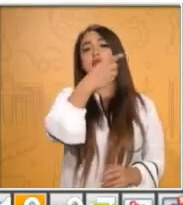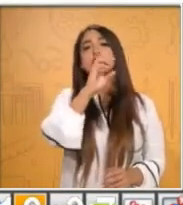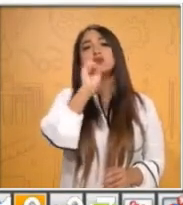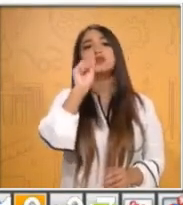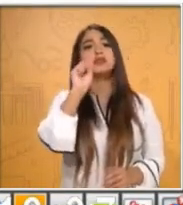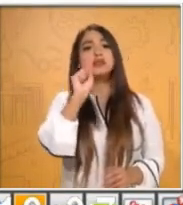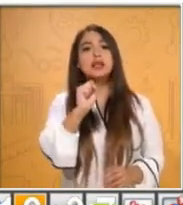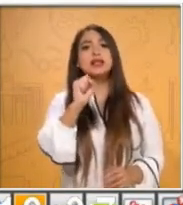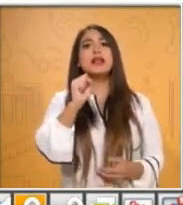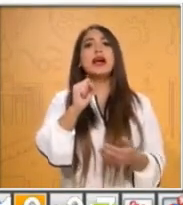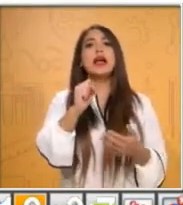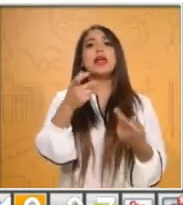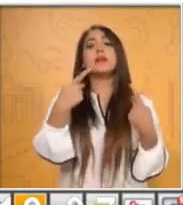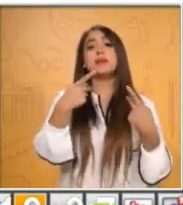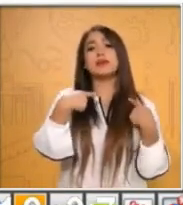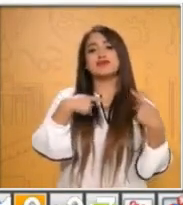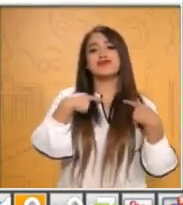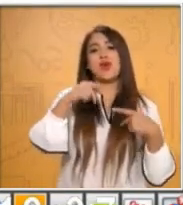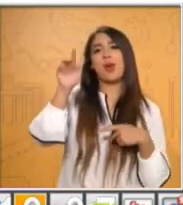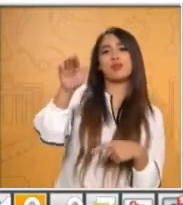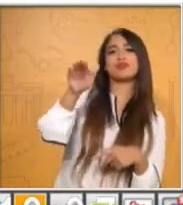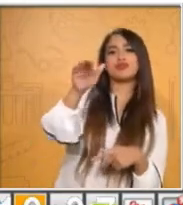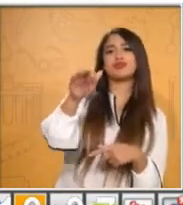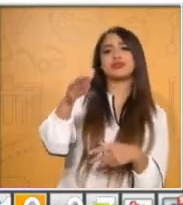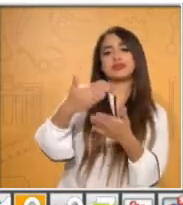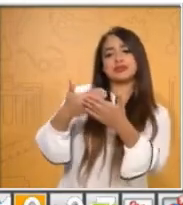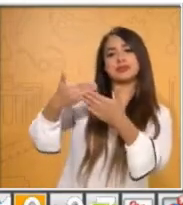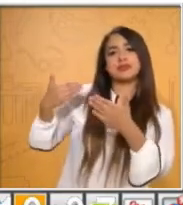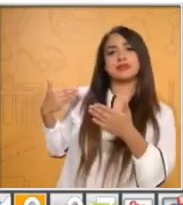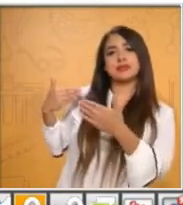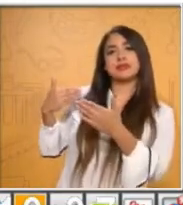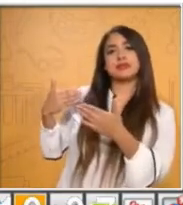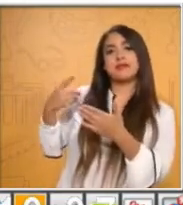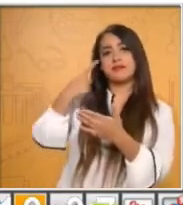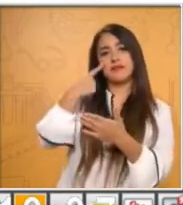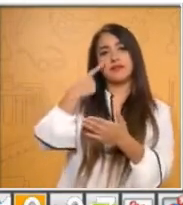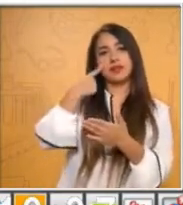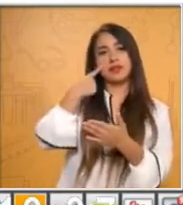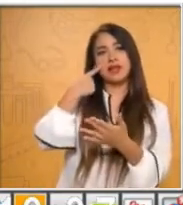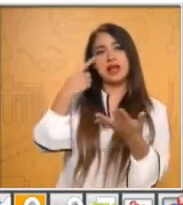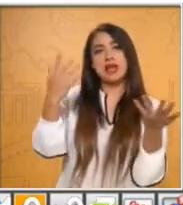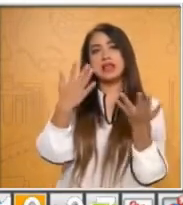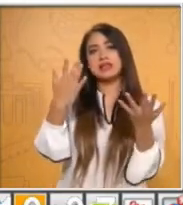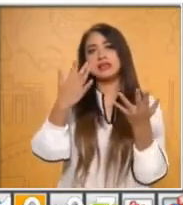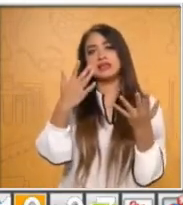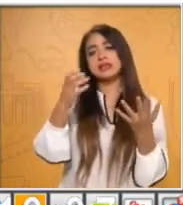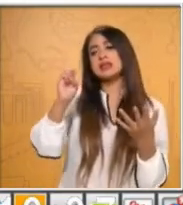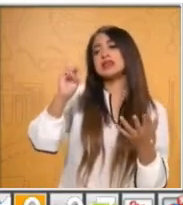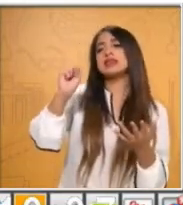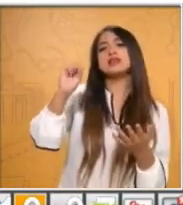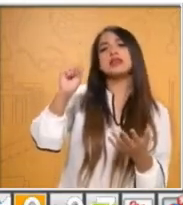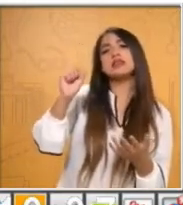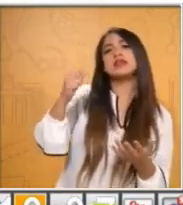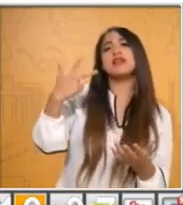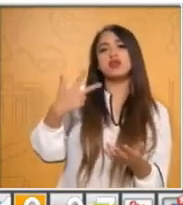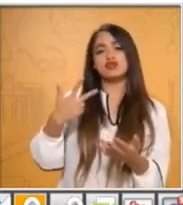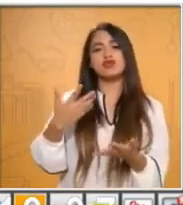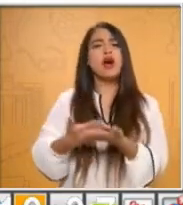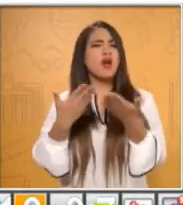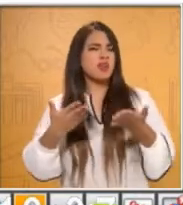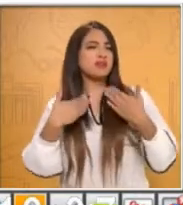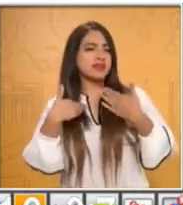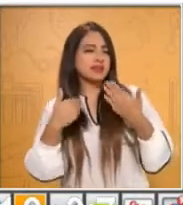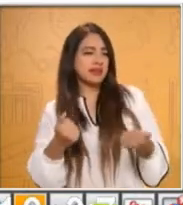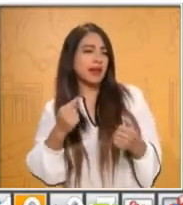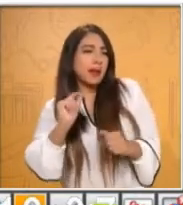Igual, para que lo comprendas un poquito mejor, le quiero dar la bienvenida al maestro Uciel. Si gusta acompañarnos, maestro, para que los niños